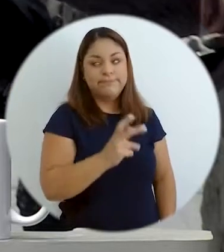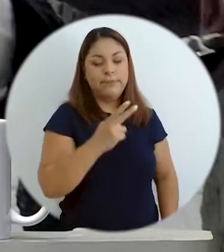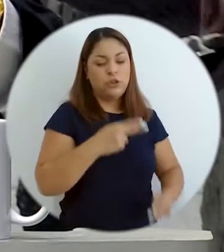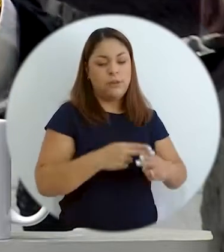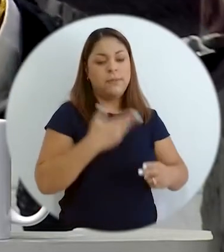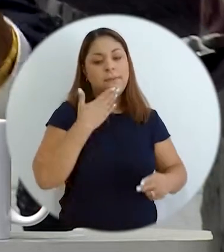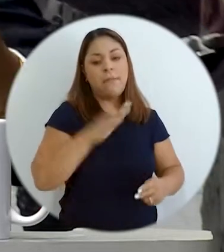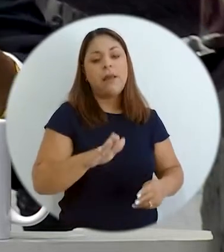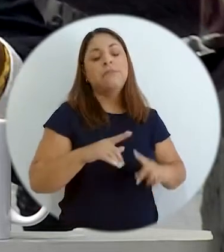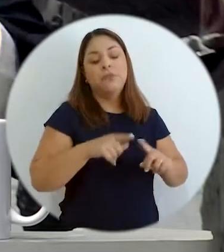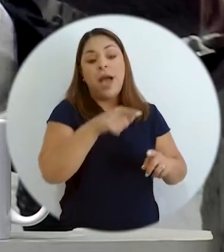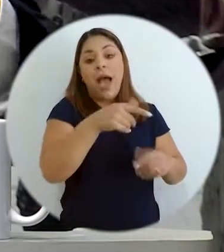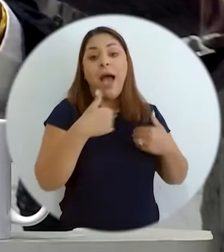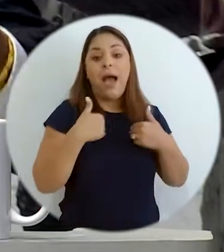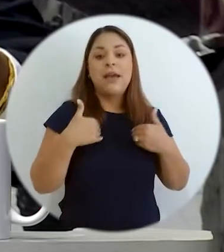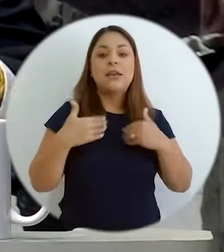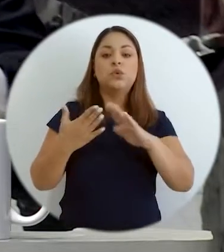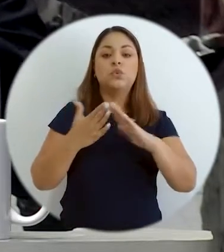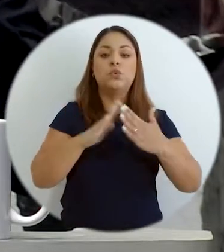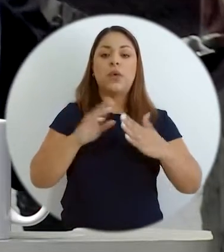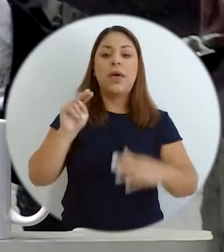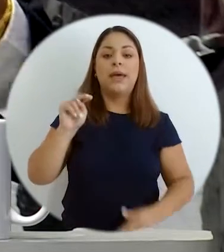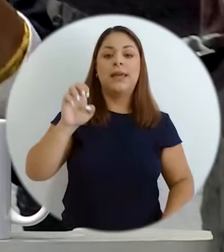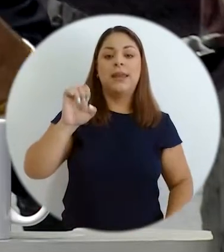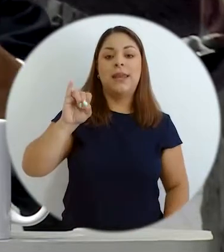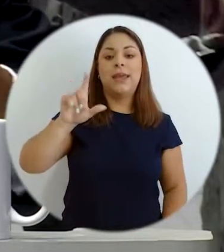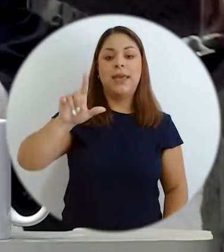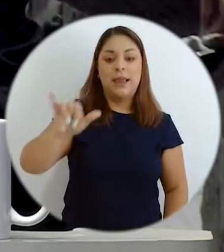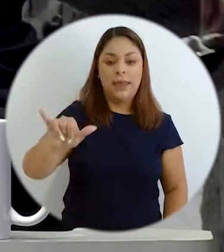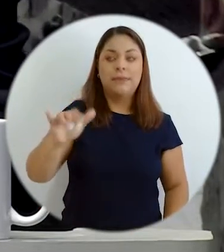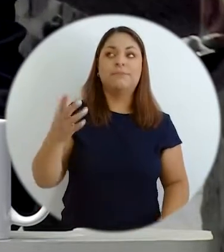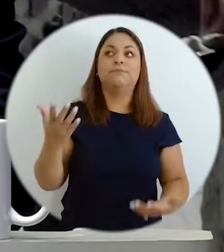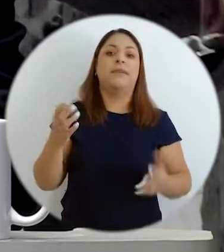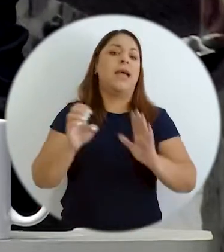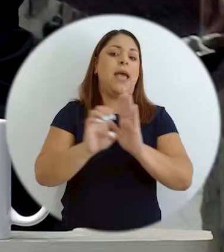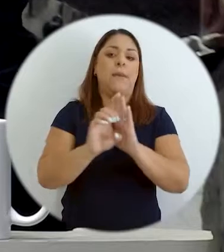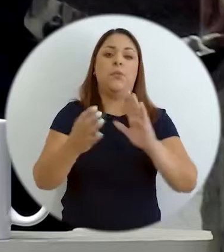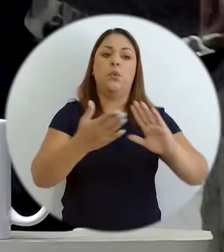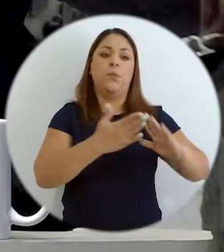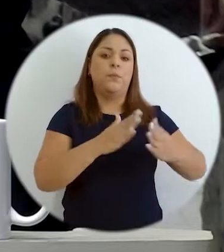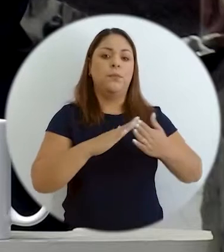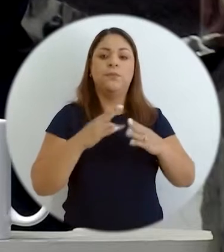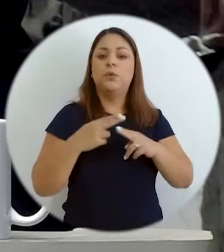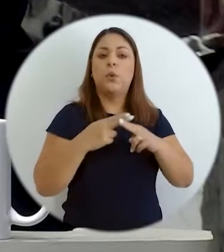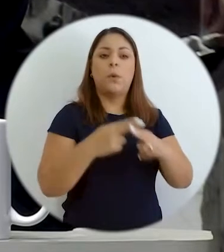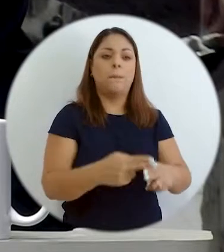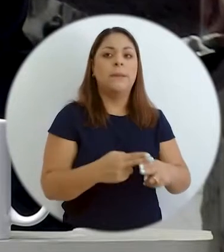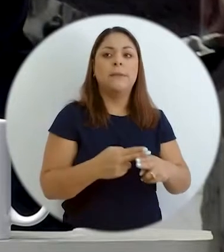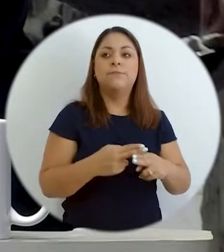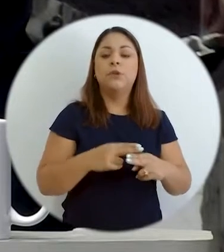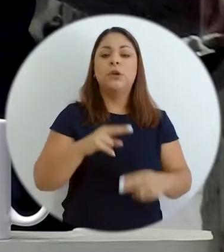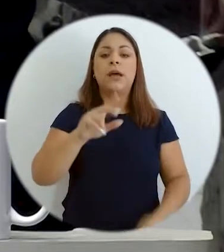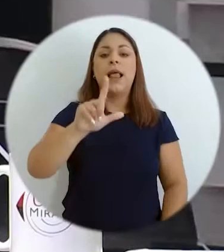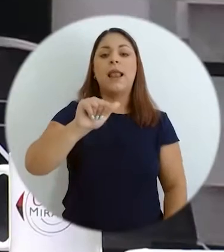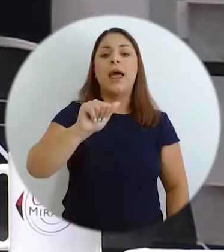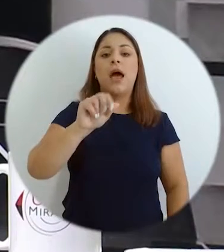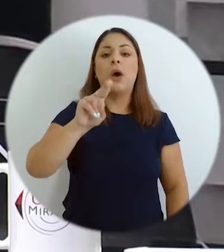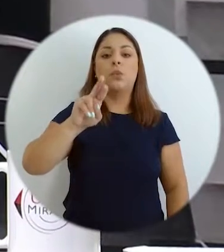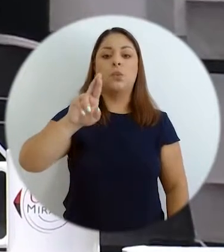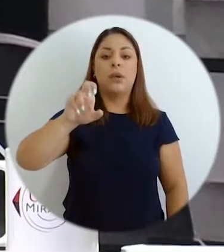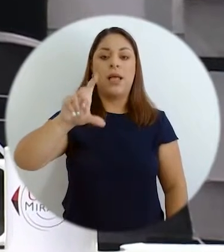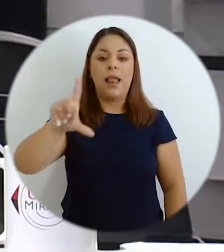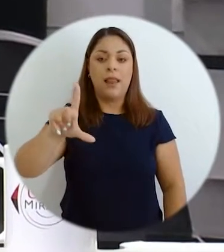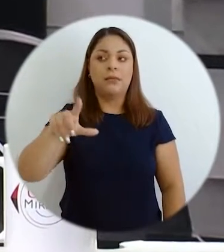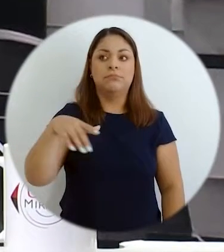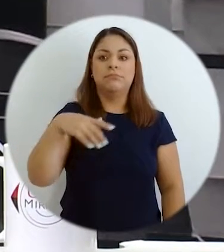así, pero usted encuentra Ciudad Neyli, comunidades como Laurel y